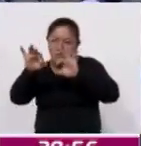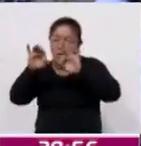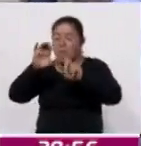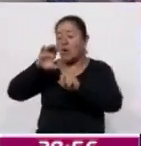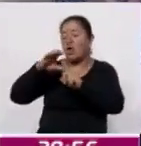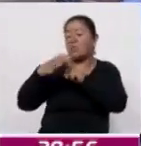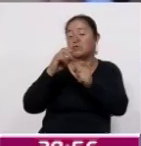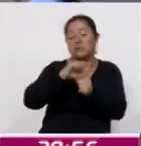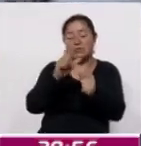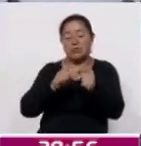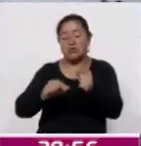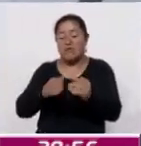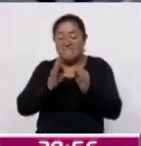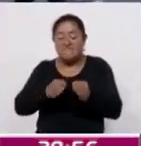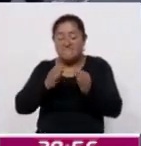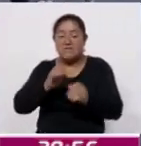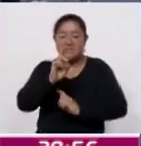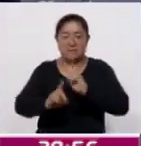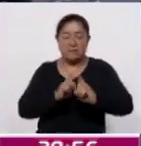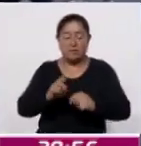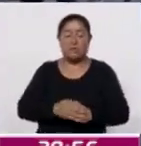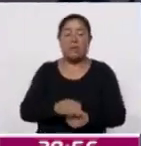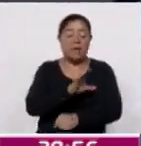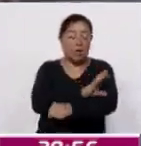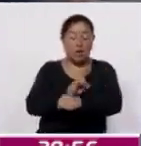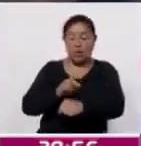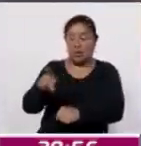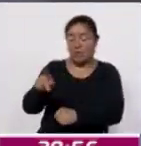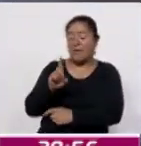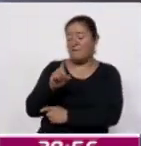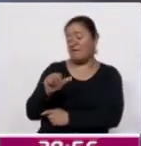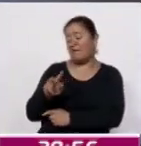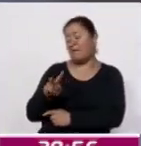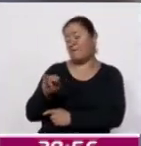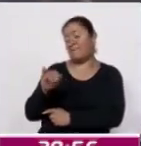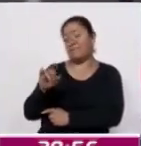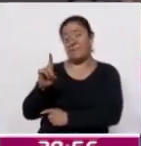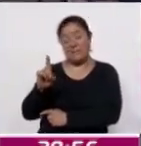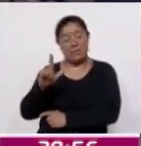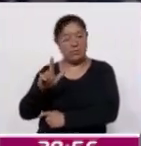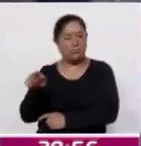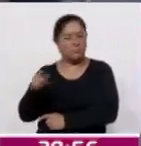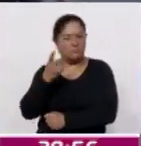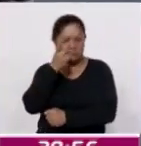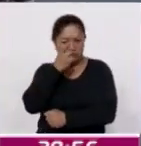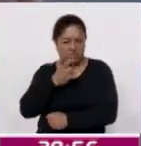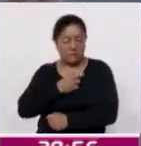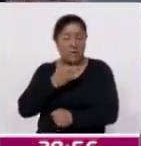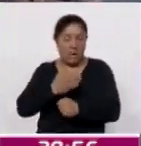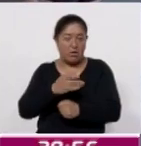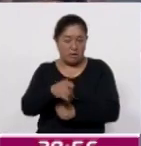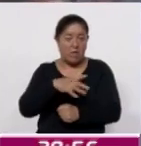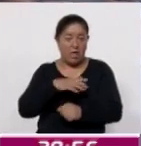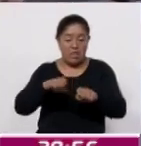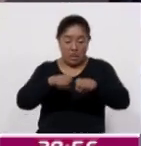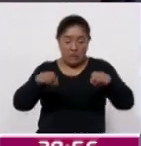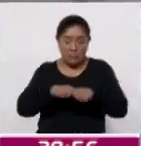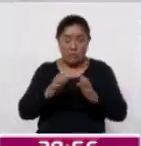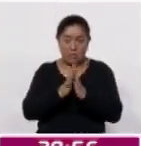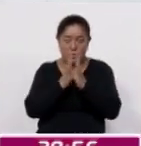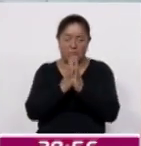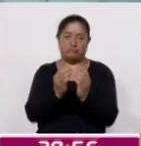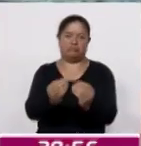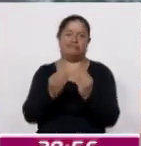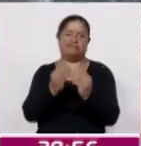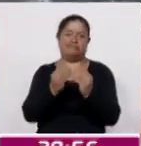Nacional de Cultura Física y Deporte. El coordinador, David López Jiménez, informó que en esta ocasión hubo un incremento de equipos participantes.